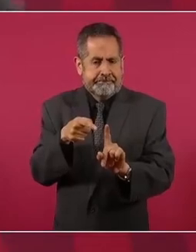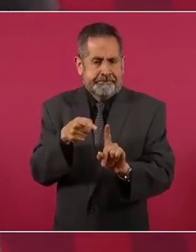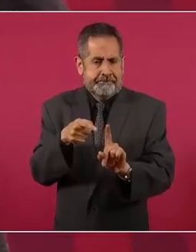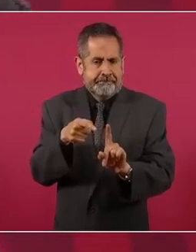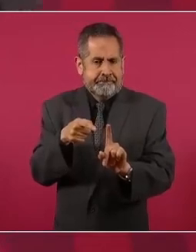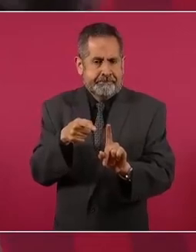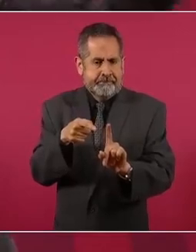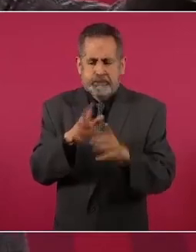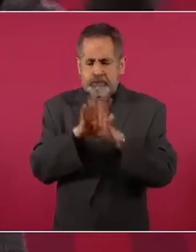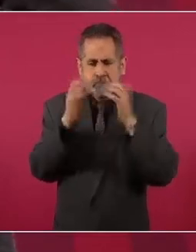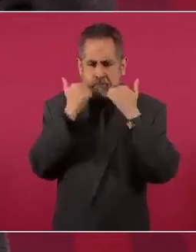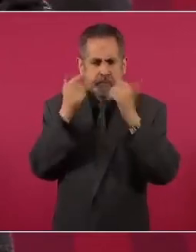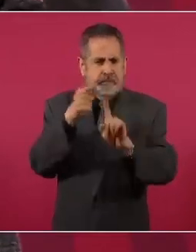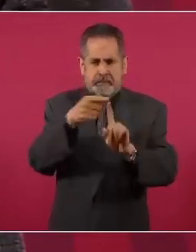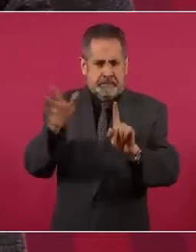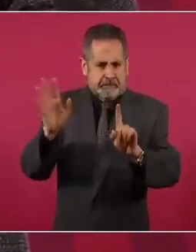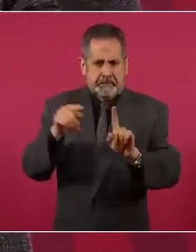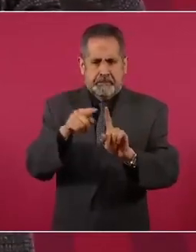el que sea,